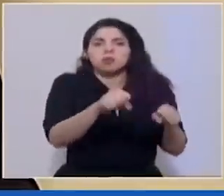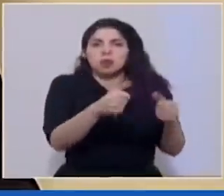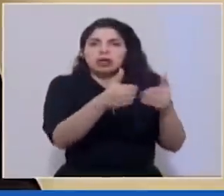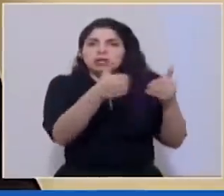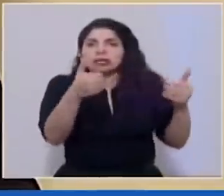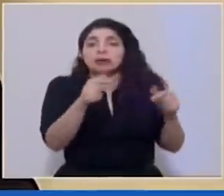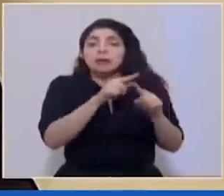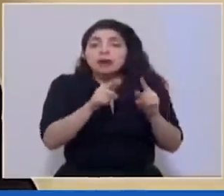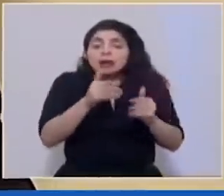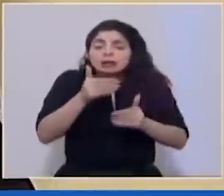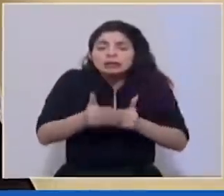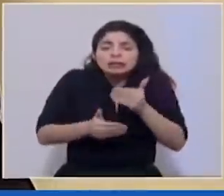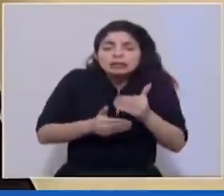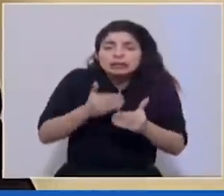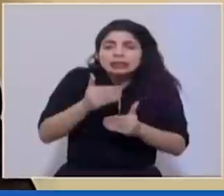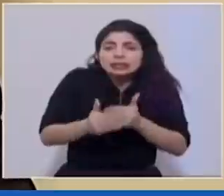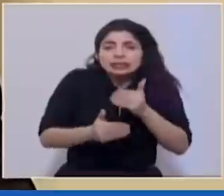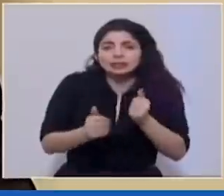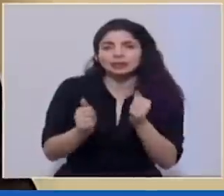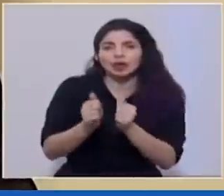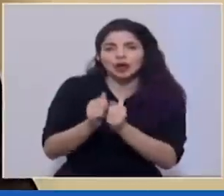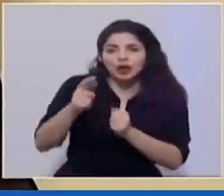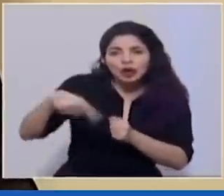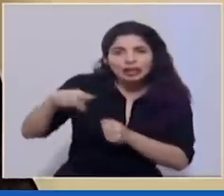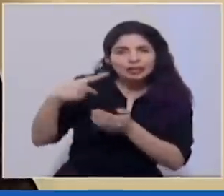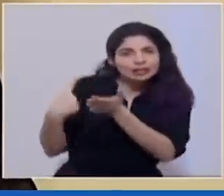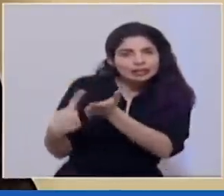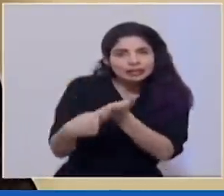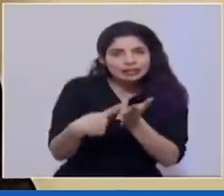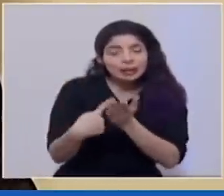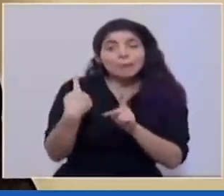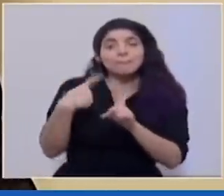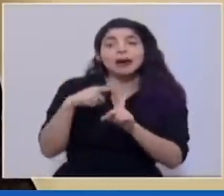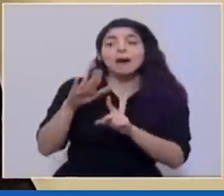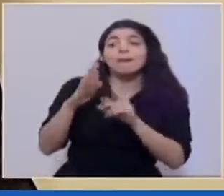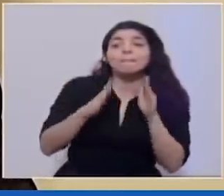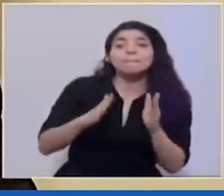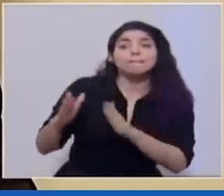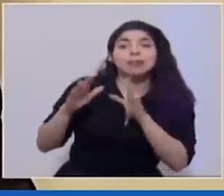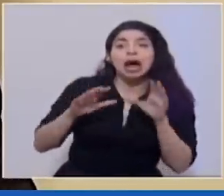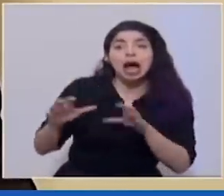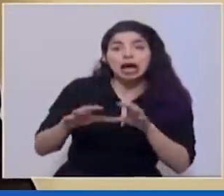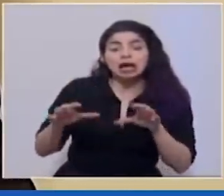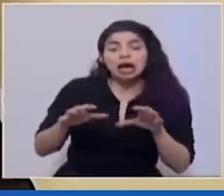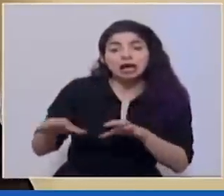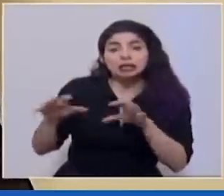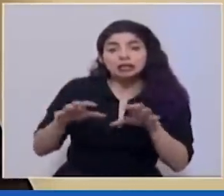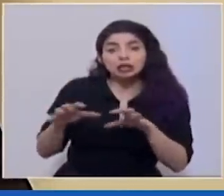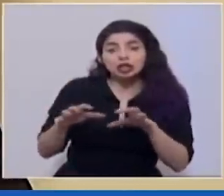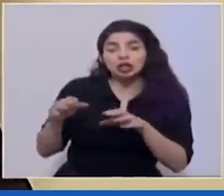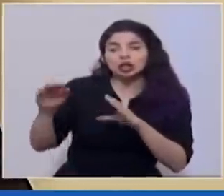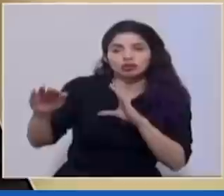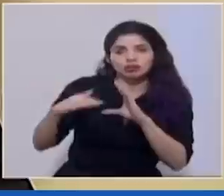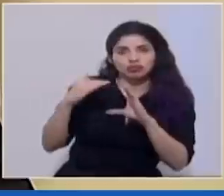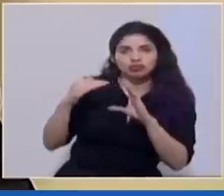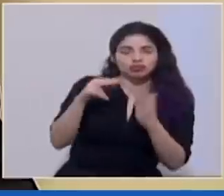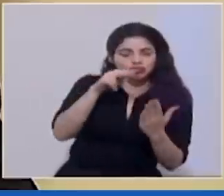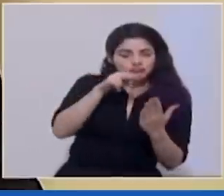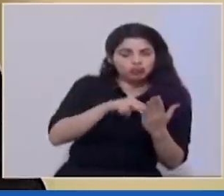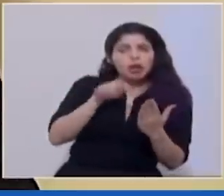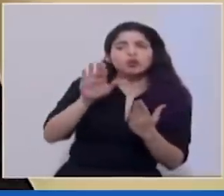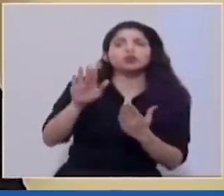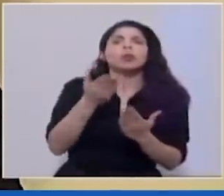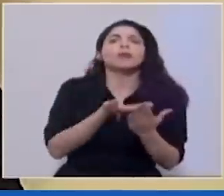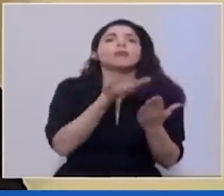construcción que estamos haciendo con ellos y además estamos recibiendo también sus planes de acción ellos en este momento nos están proponiendo que